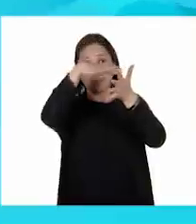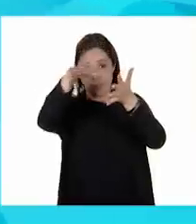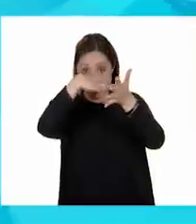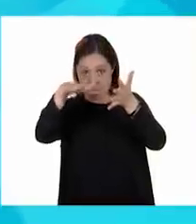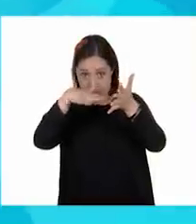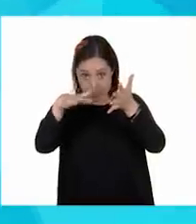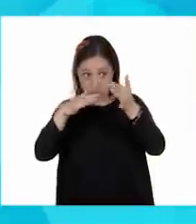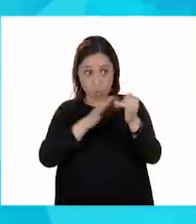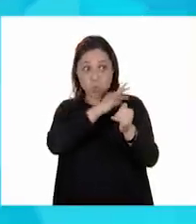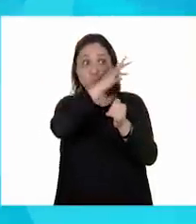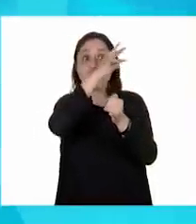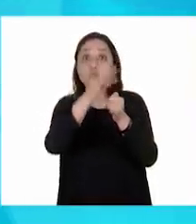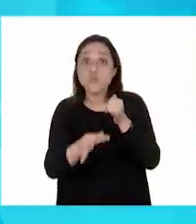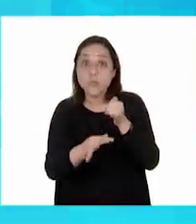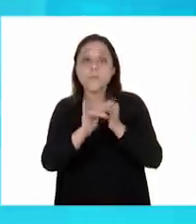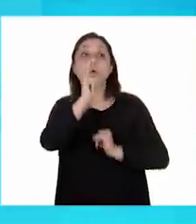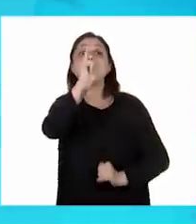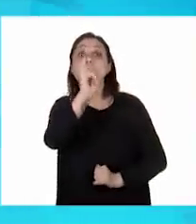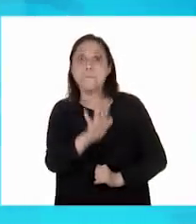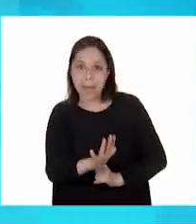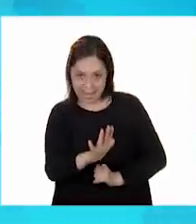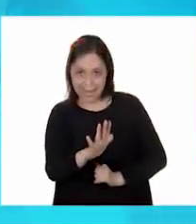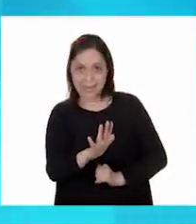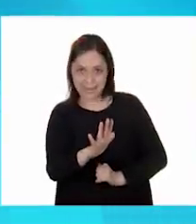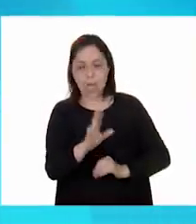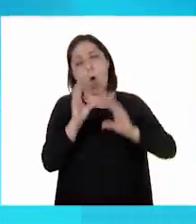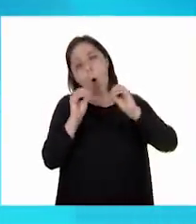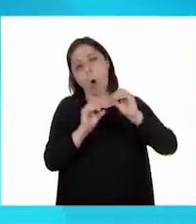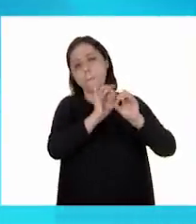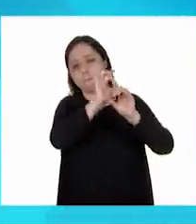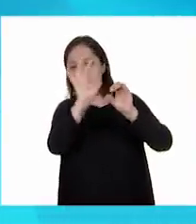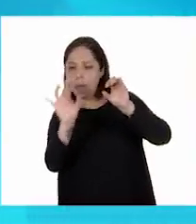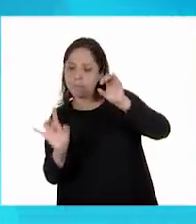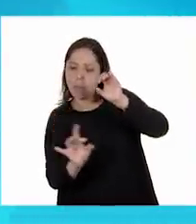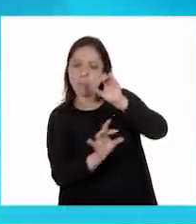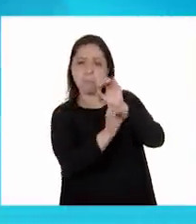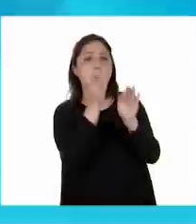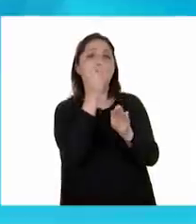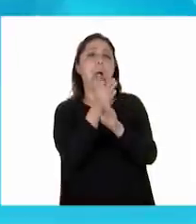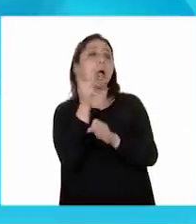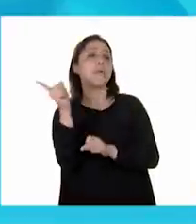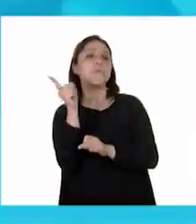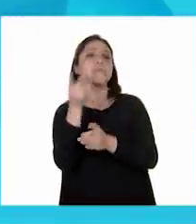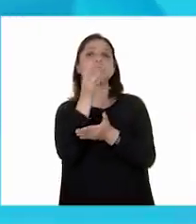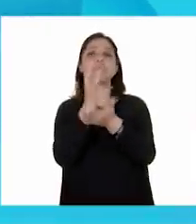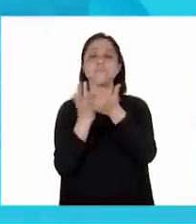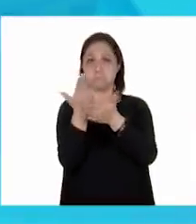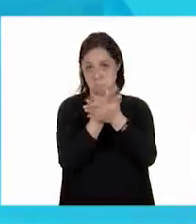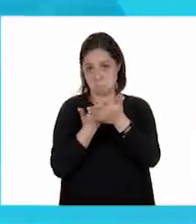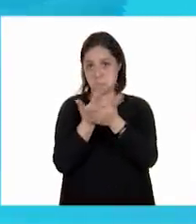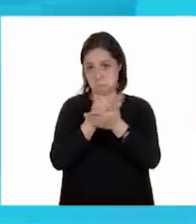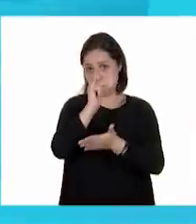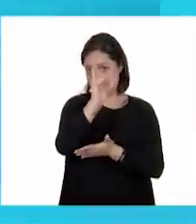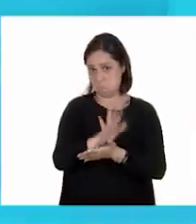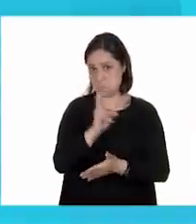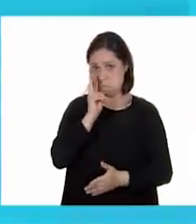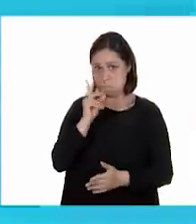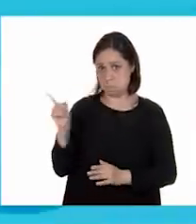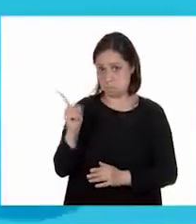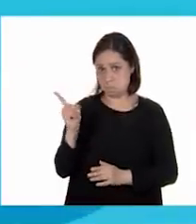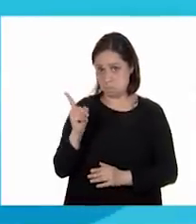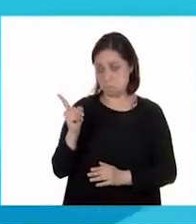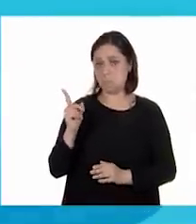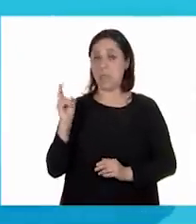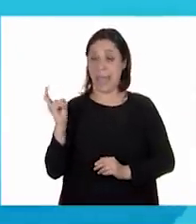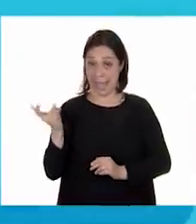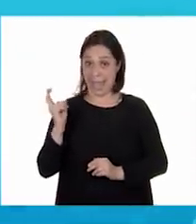La imagen o esquema. Esquema. En este caso es imagen, ¿verdad? Exacto. vamos a ver una revisión que